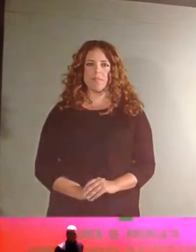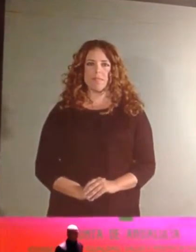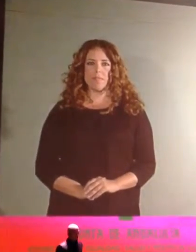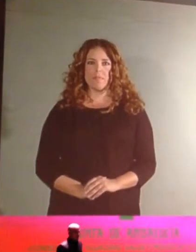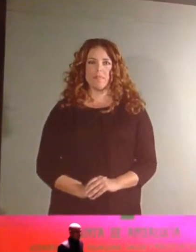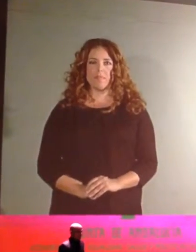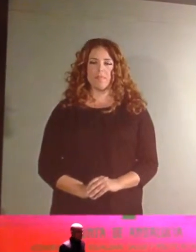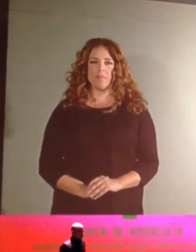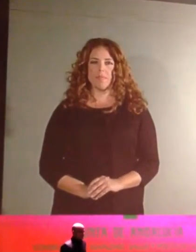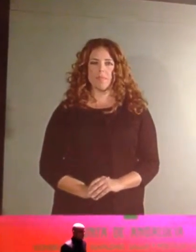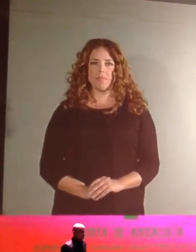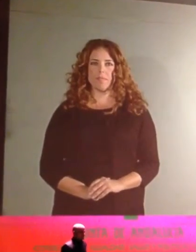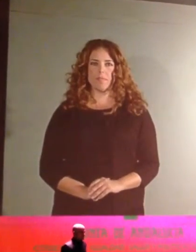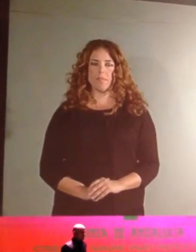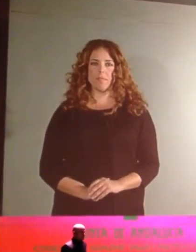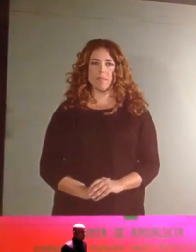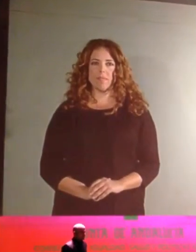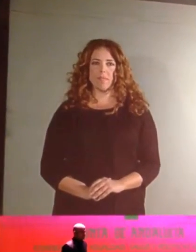Aplausos.